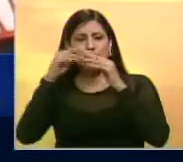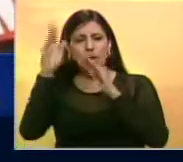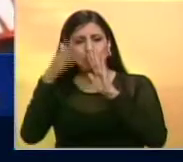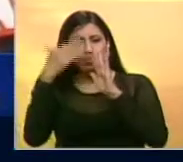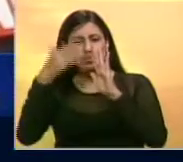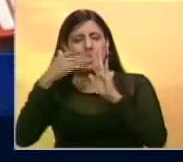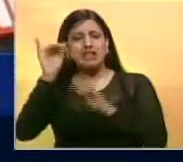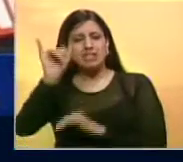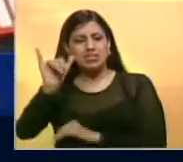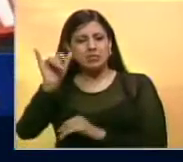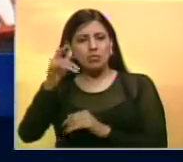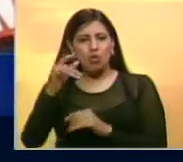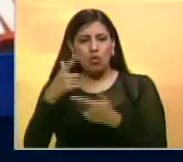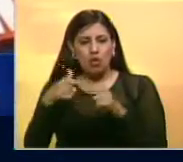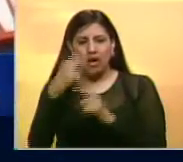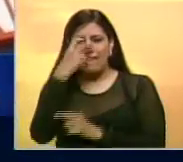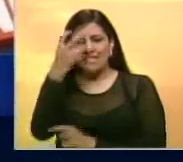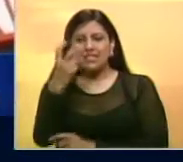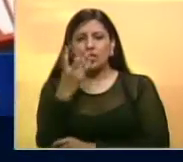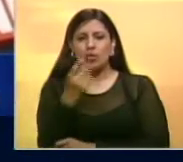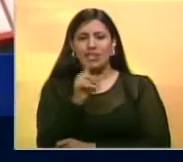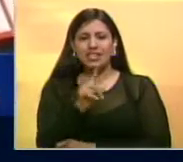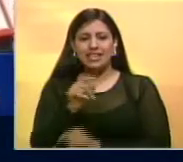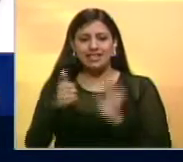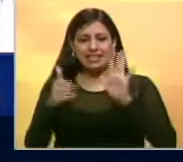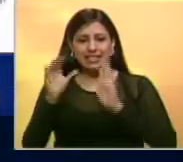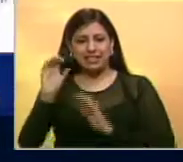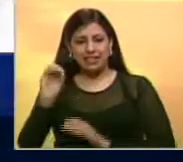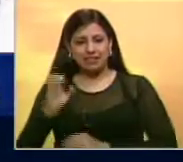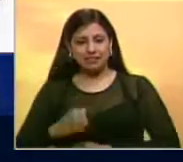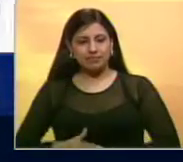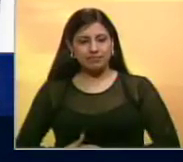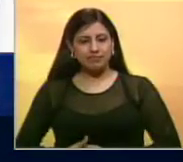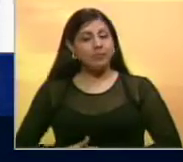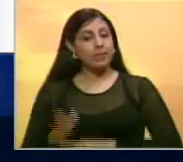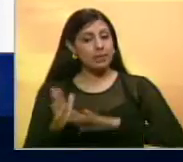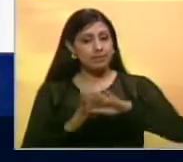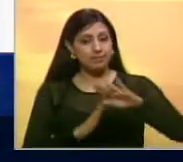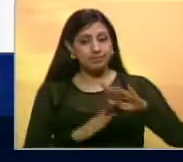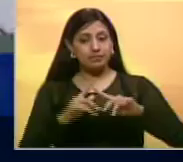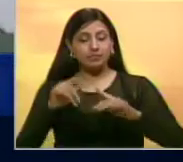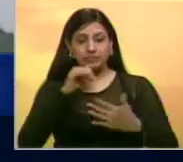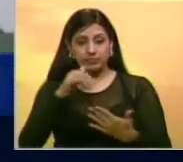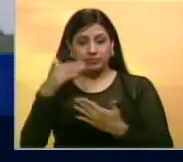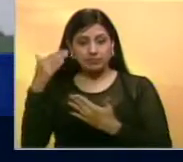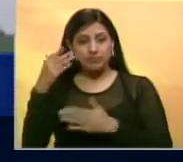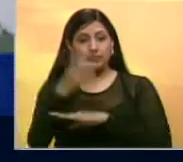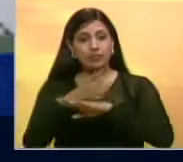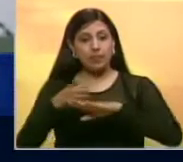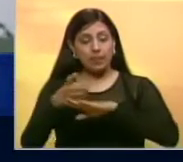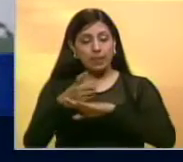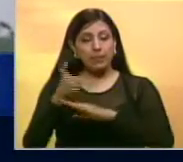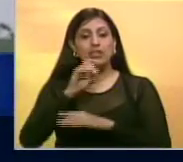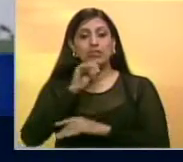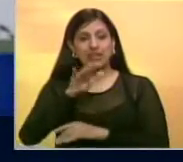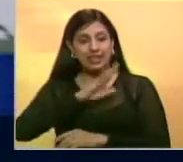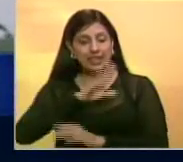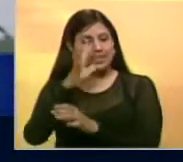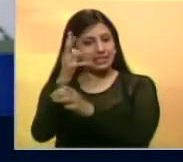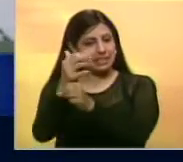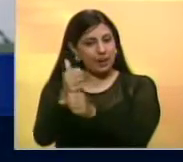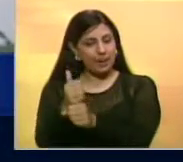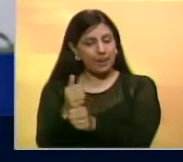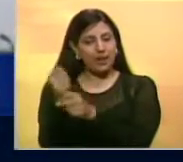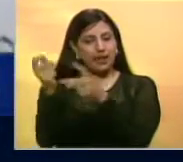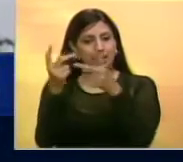los murales que siempre se hacen en el marco de la visita número 160 Por otra parte Valles señaló que el gobierno regional se encuentra a la espera